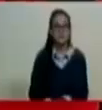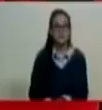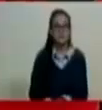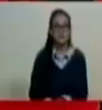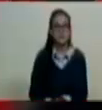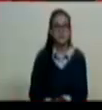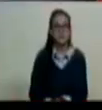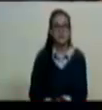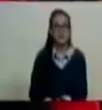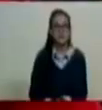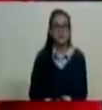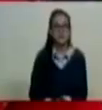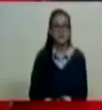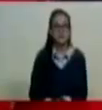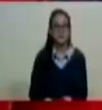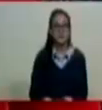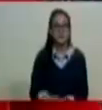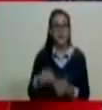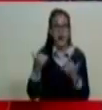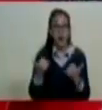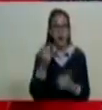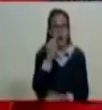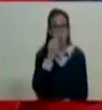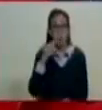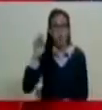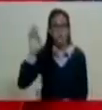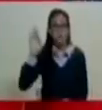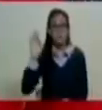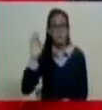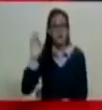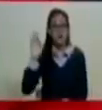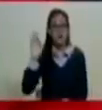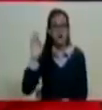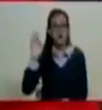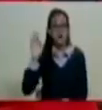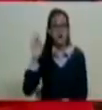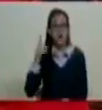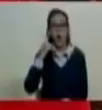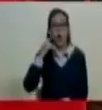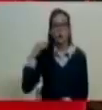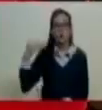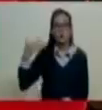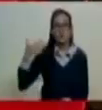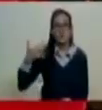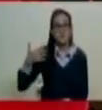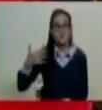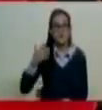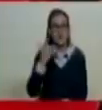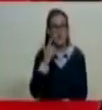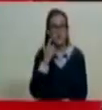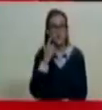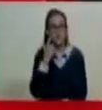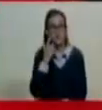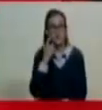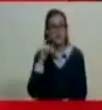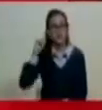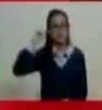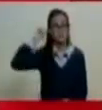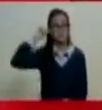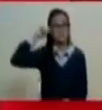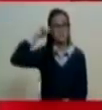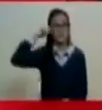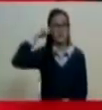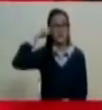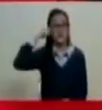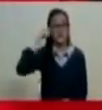Vamos a juramentar también de acuerdo a la tradición bolivariana. Y hay que recordar